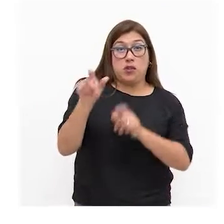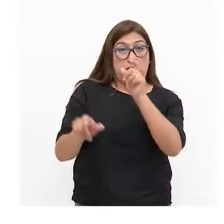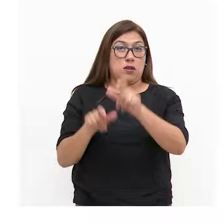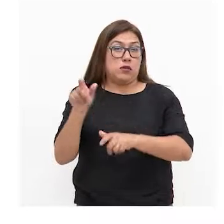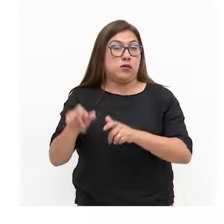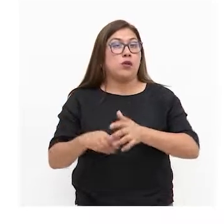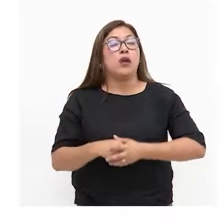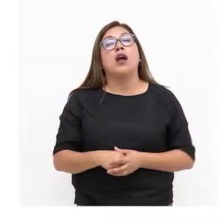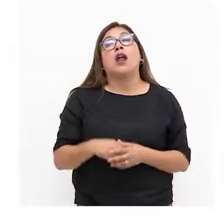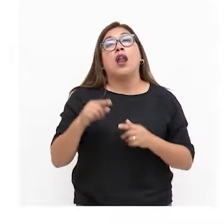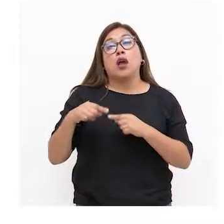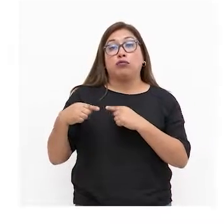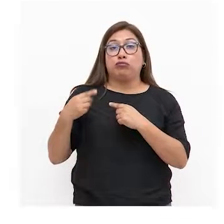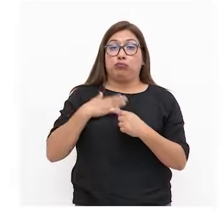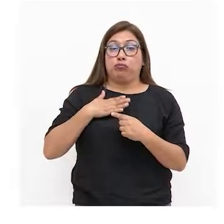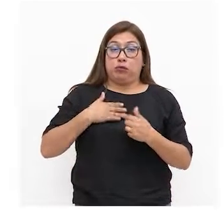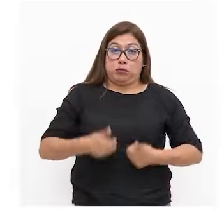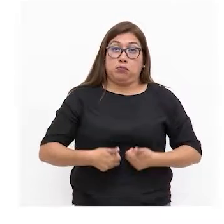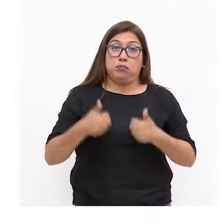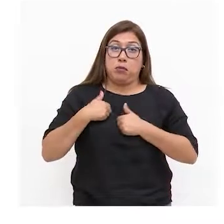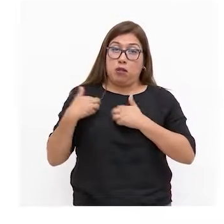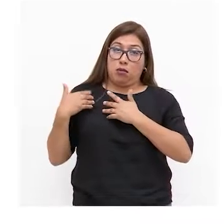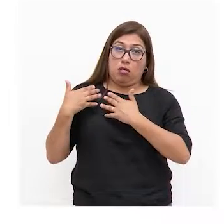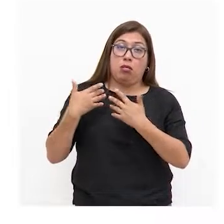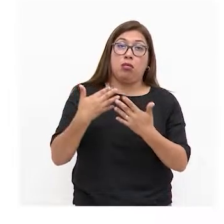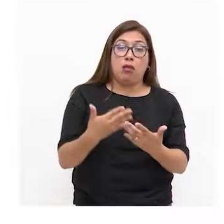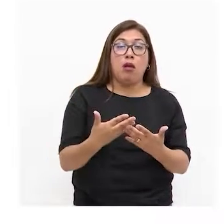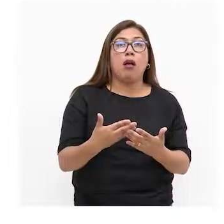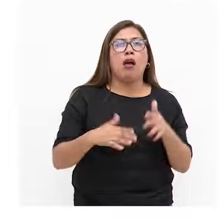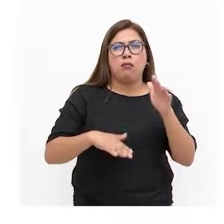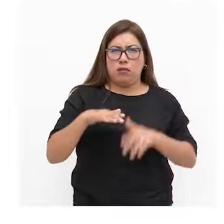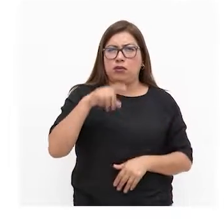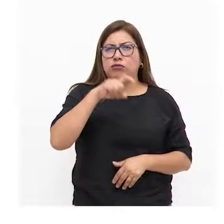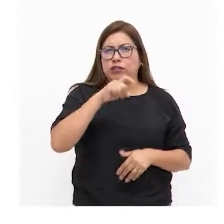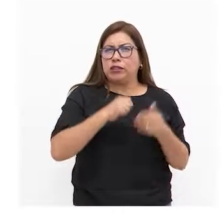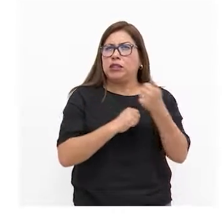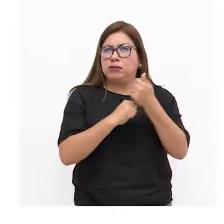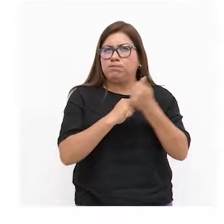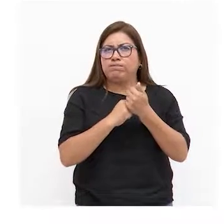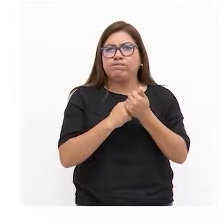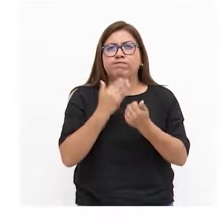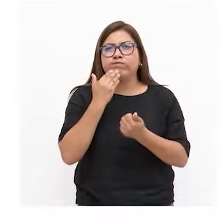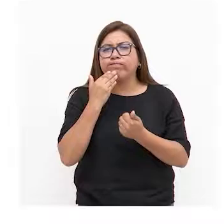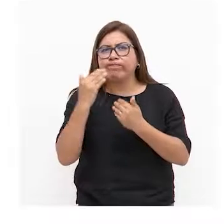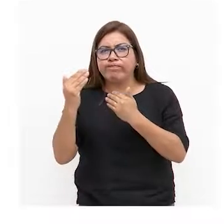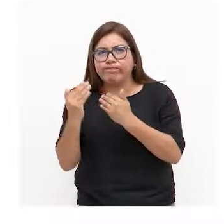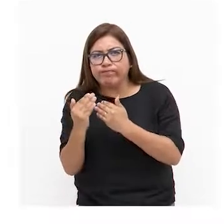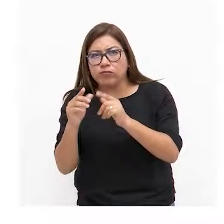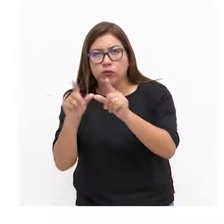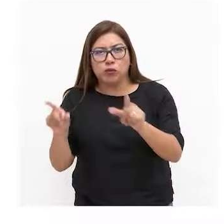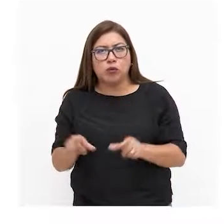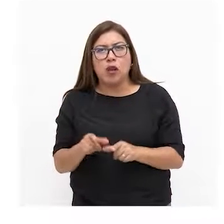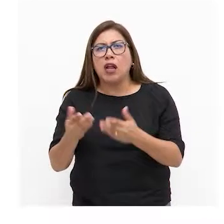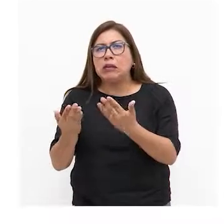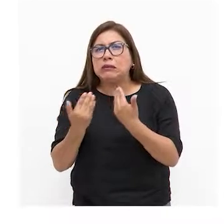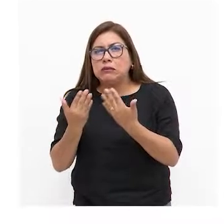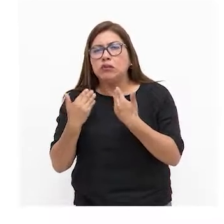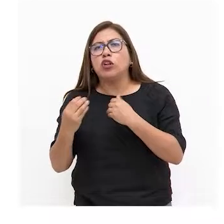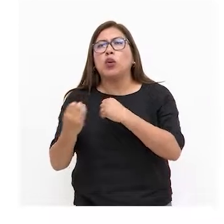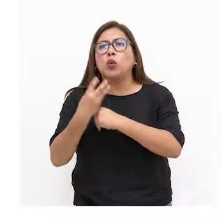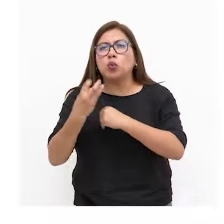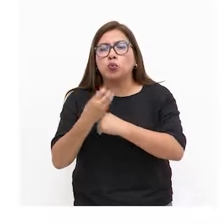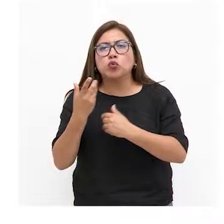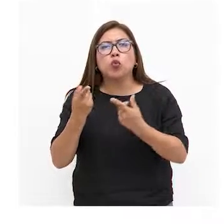en algún momento de nuestra trayectoria de vida hemos requerido solicitar apoyo a nuestra red más cercana para que nos